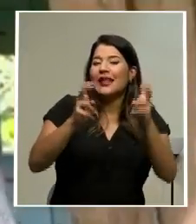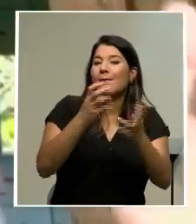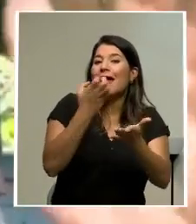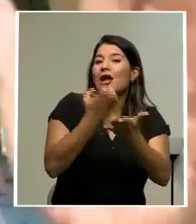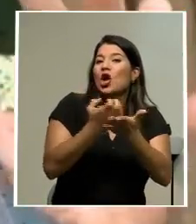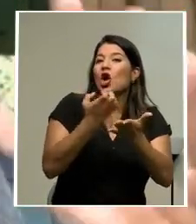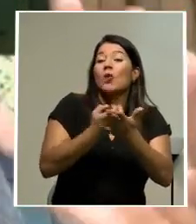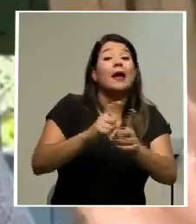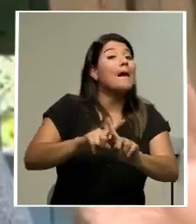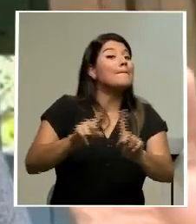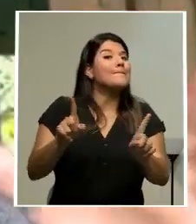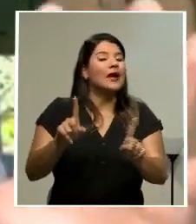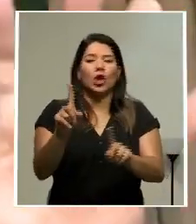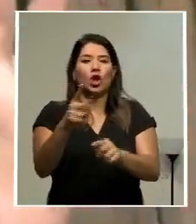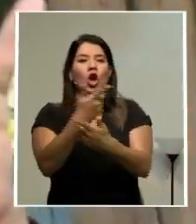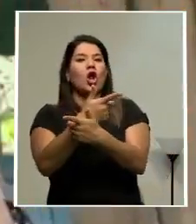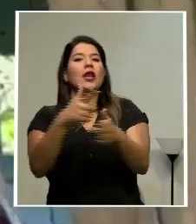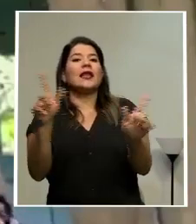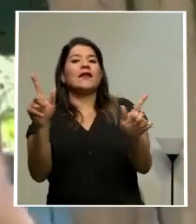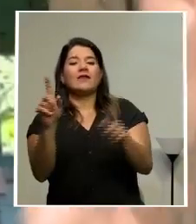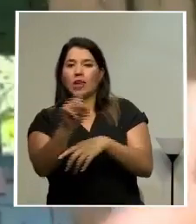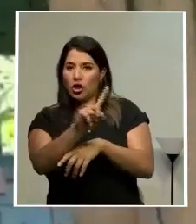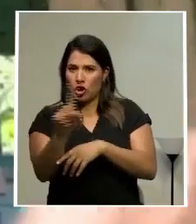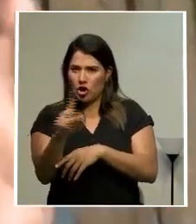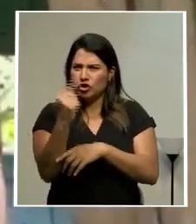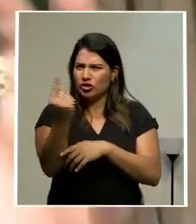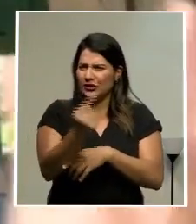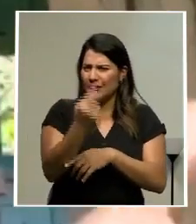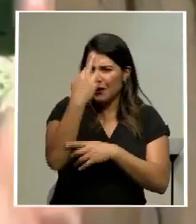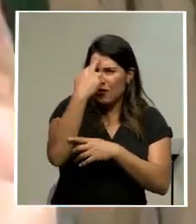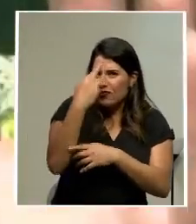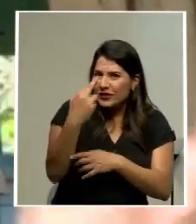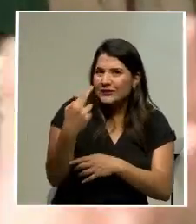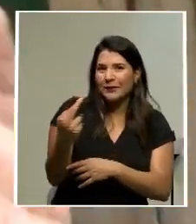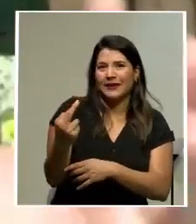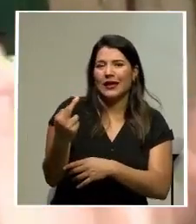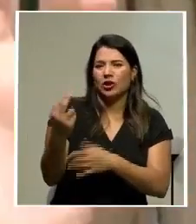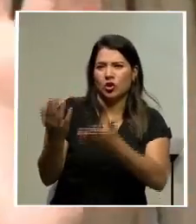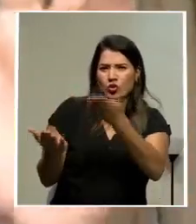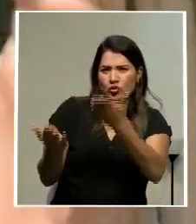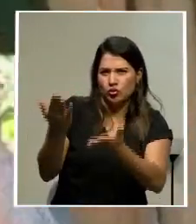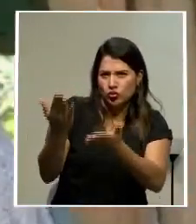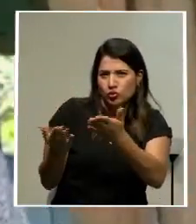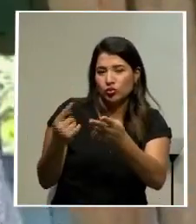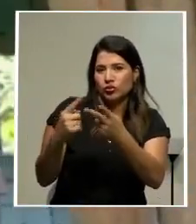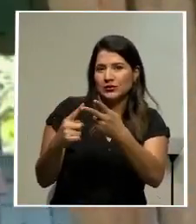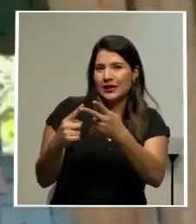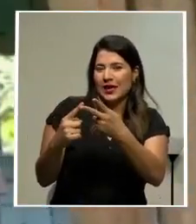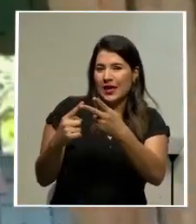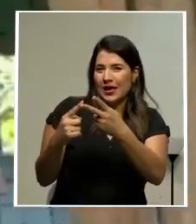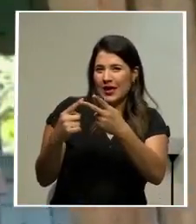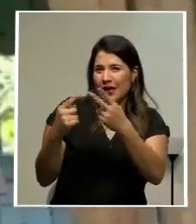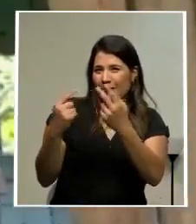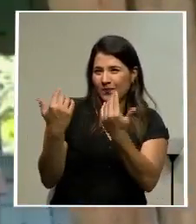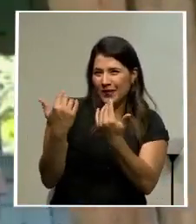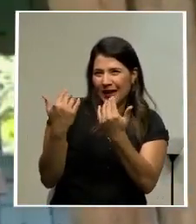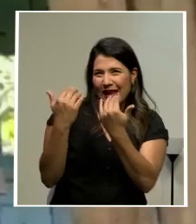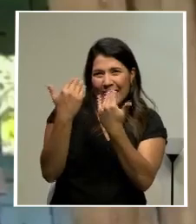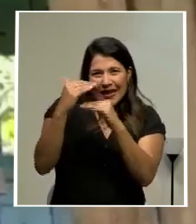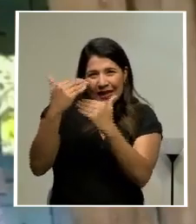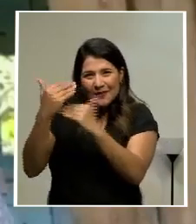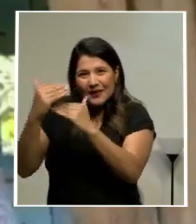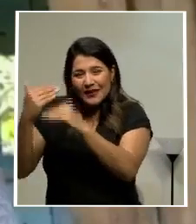libre, sino con base en los principios de razonabilidad y proporcionalidad que la sala constitucional ha venido